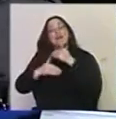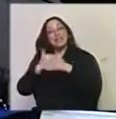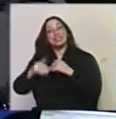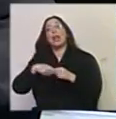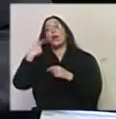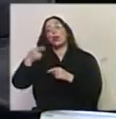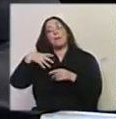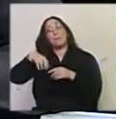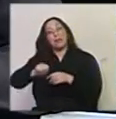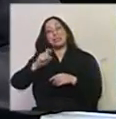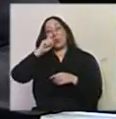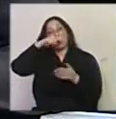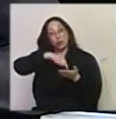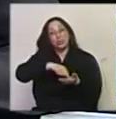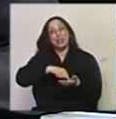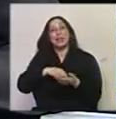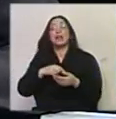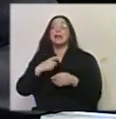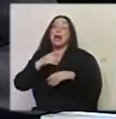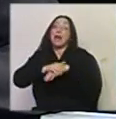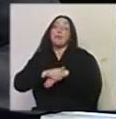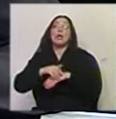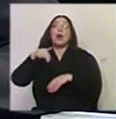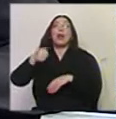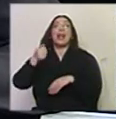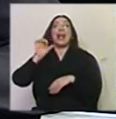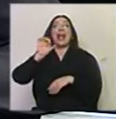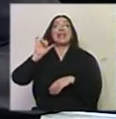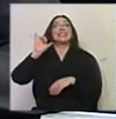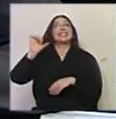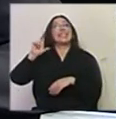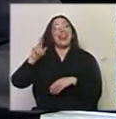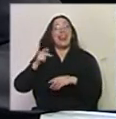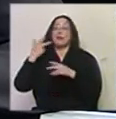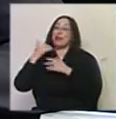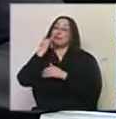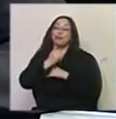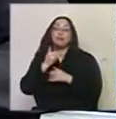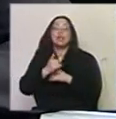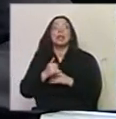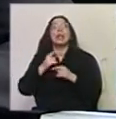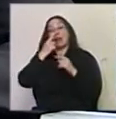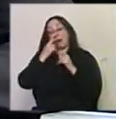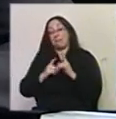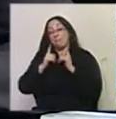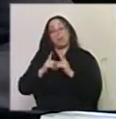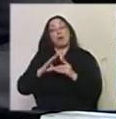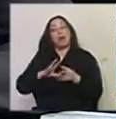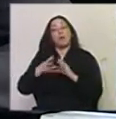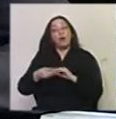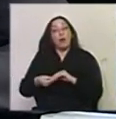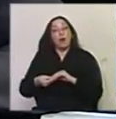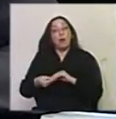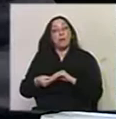secciones en Buenos Aires, tal vez el amigo Nasser, alguna referencia, no voy a incursionar en ellas. Pero de la misma manera, bueno, estamos, como